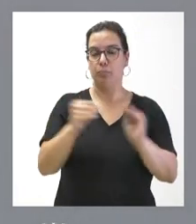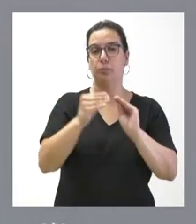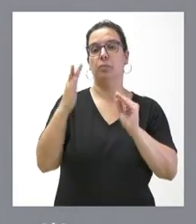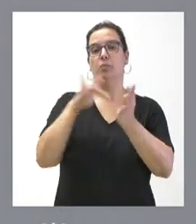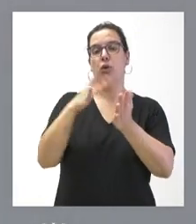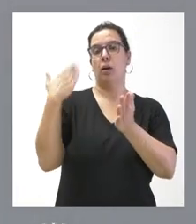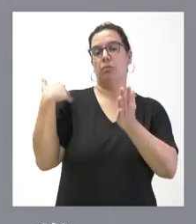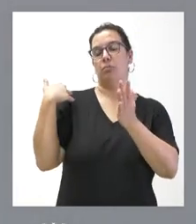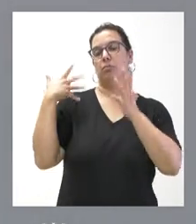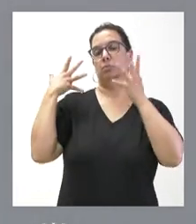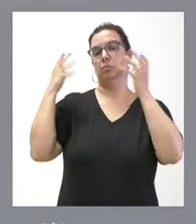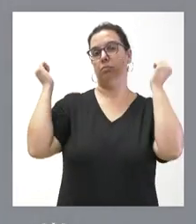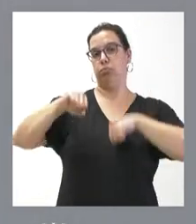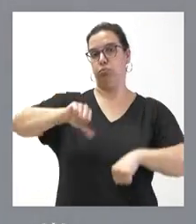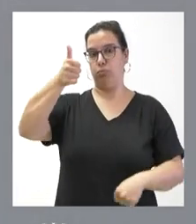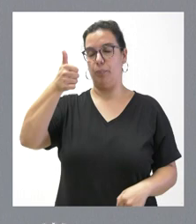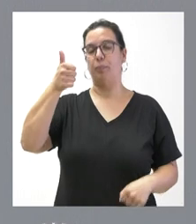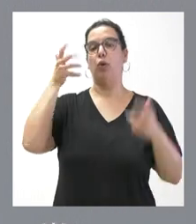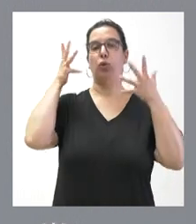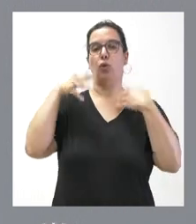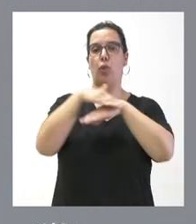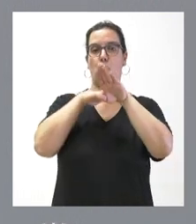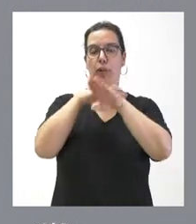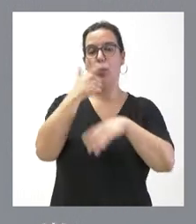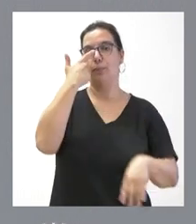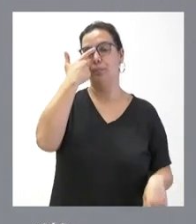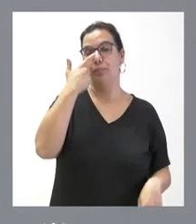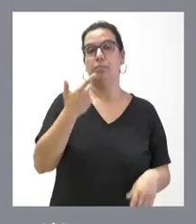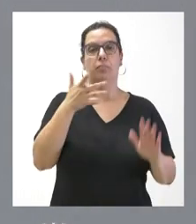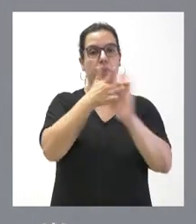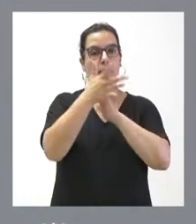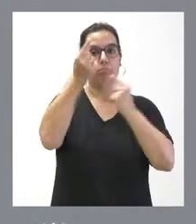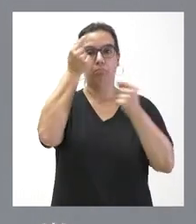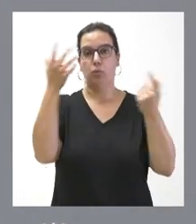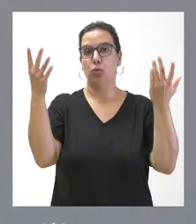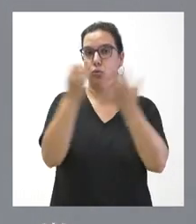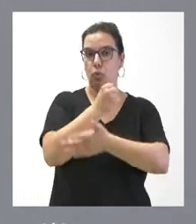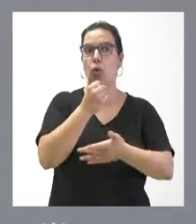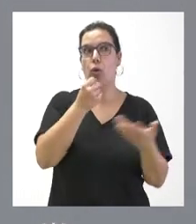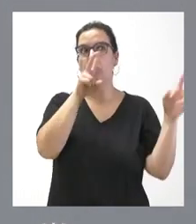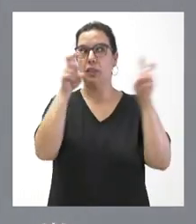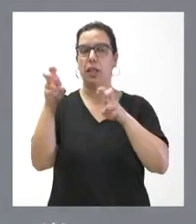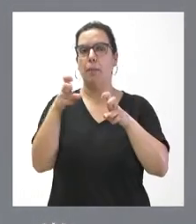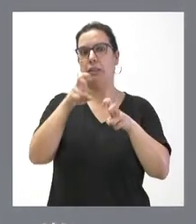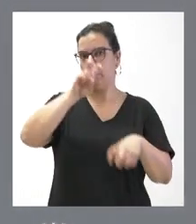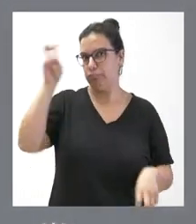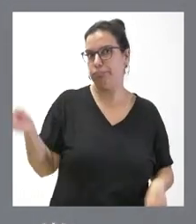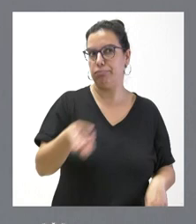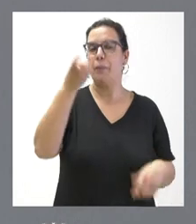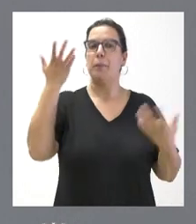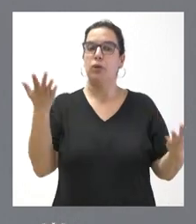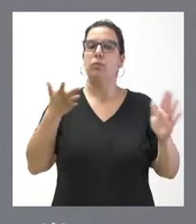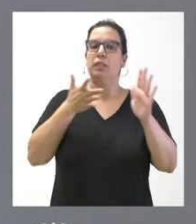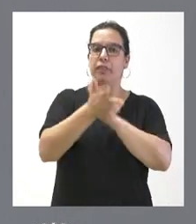de aprobación por parte del Consejo de Gobierno de Castilla y León y que les he detallado en materias ciertamente muy amplias, pero que nos